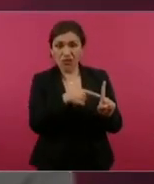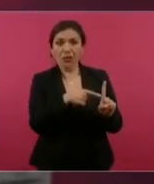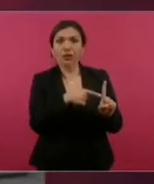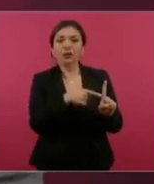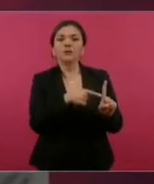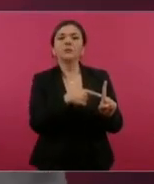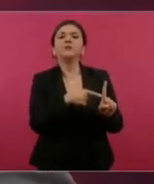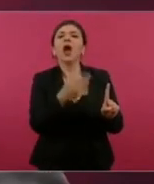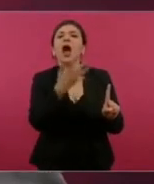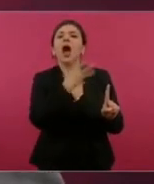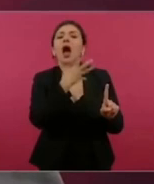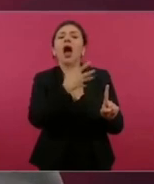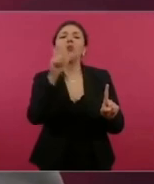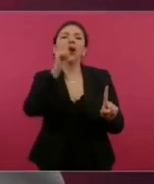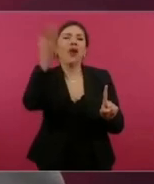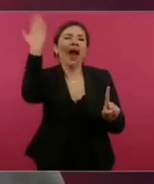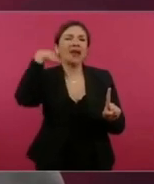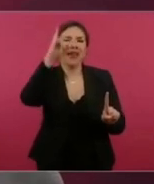recibió contratos,